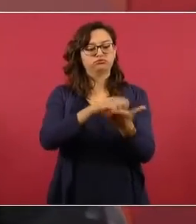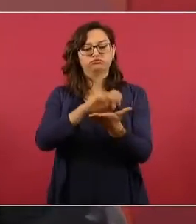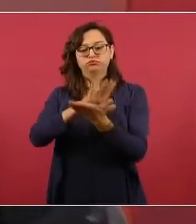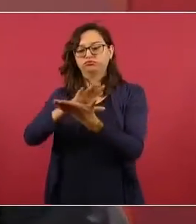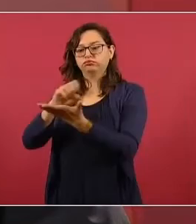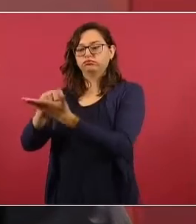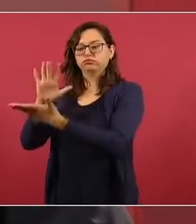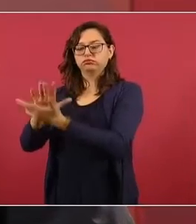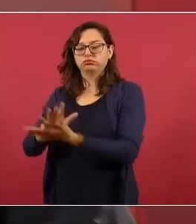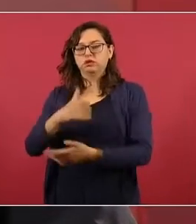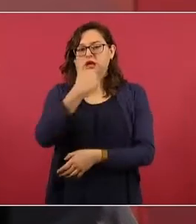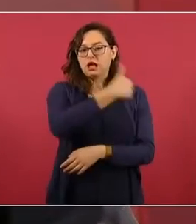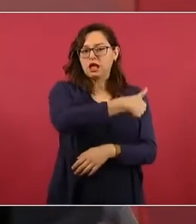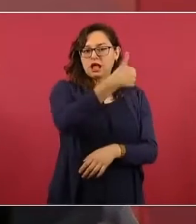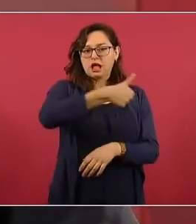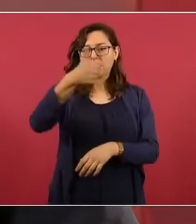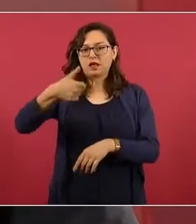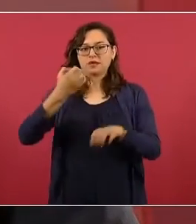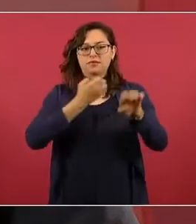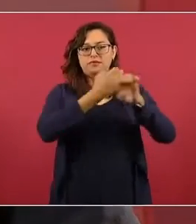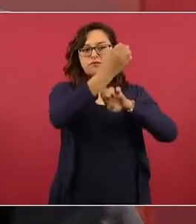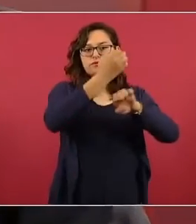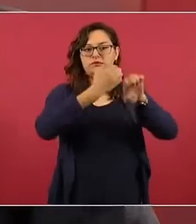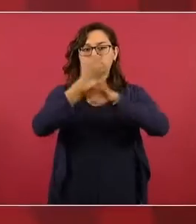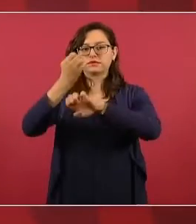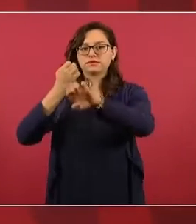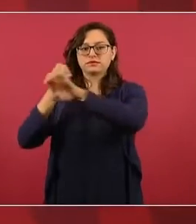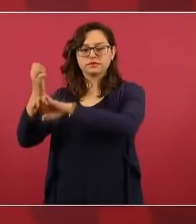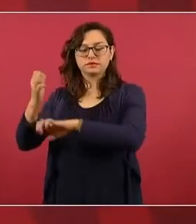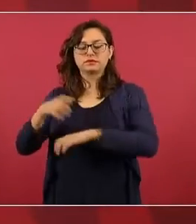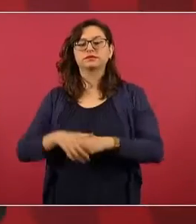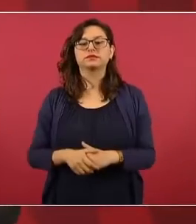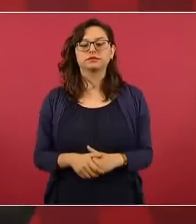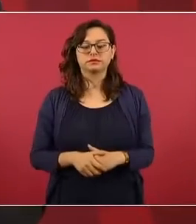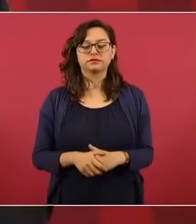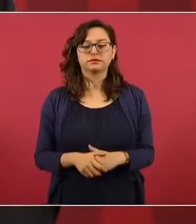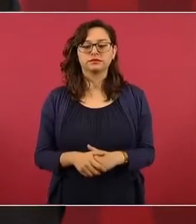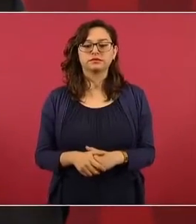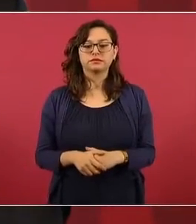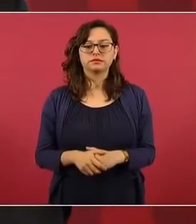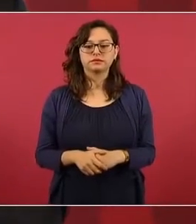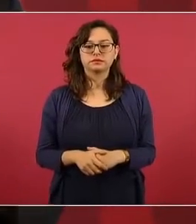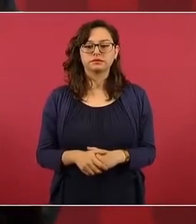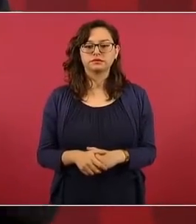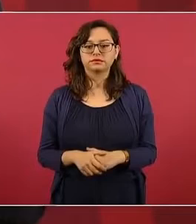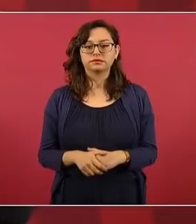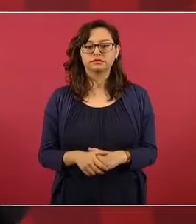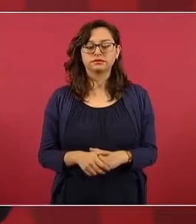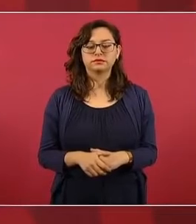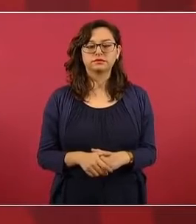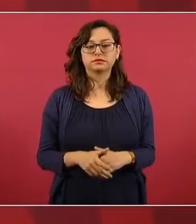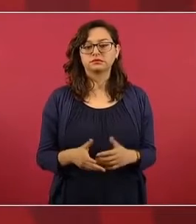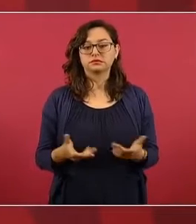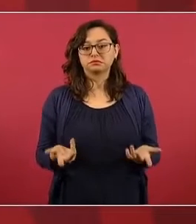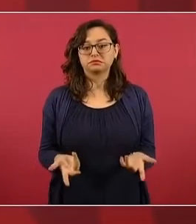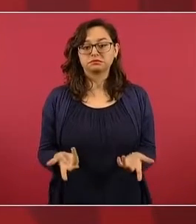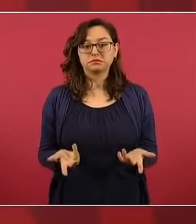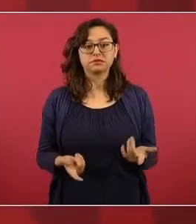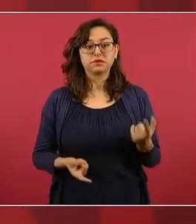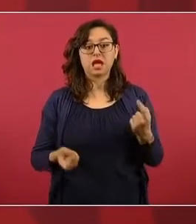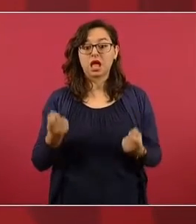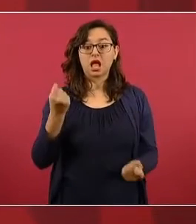como hay muchos que no tienen acceso